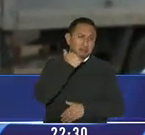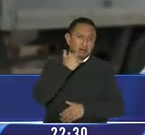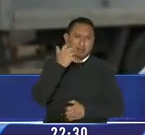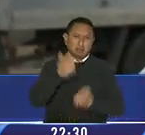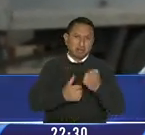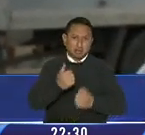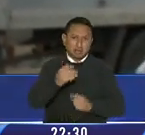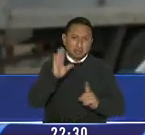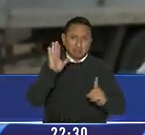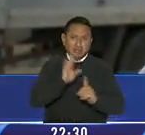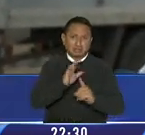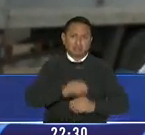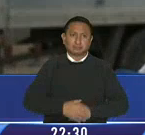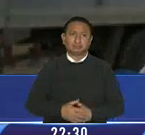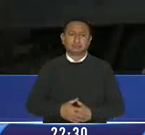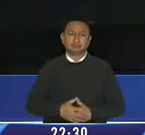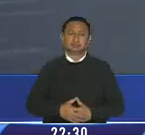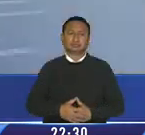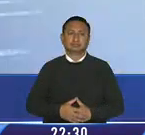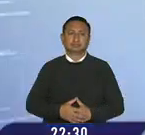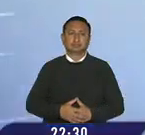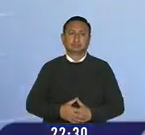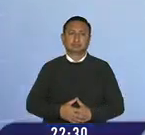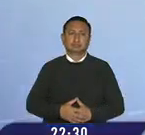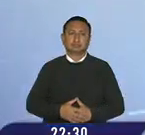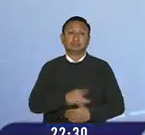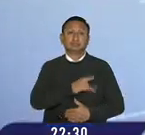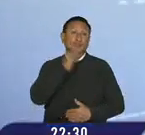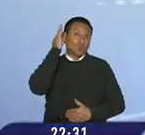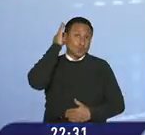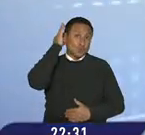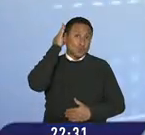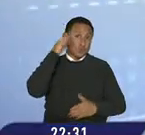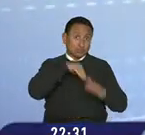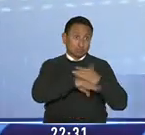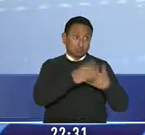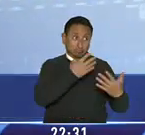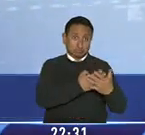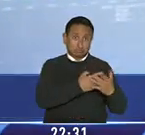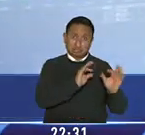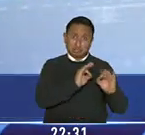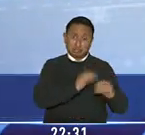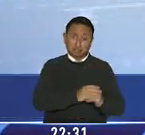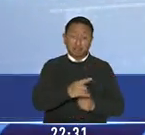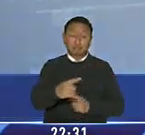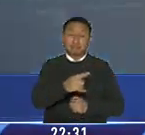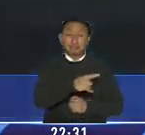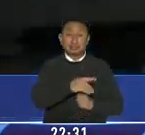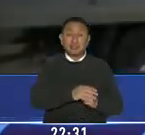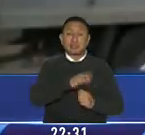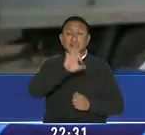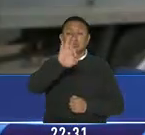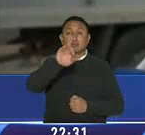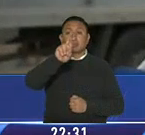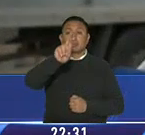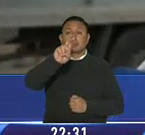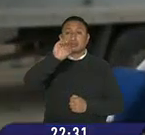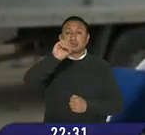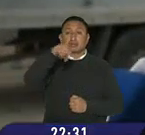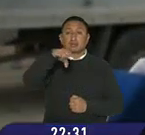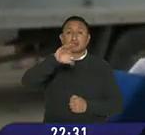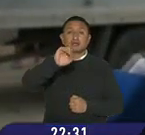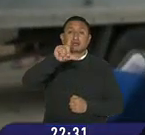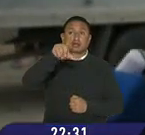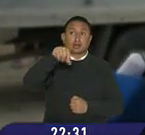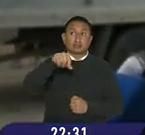novedades anteriormente con esta persona la mujer no tenía antecedentes penales y era oriunda de la troncal ha venido a vivir aquí en el